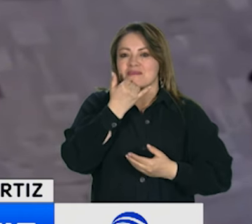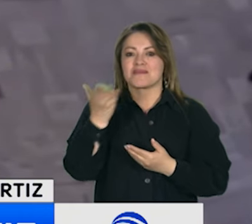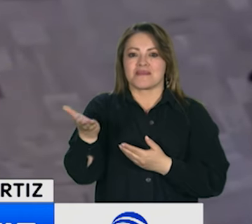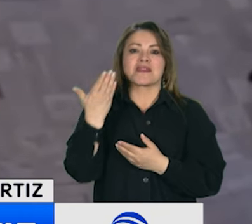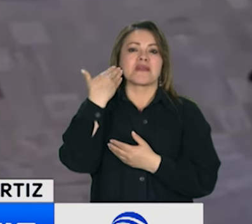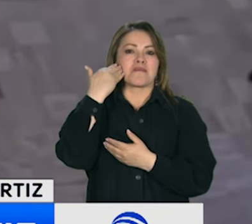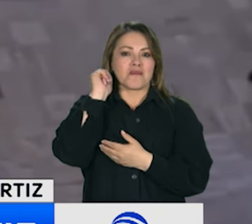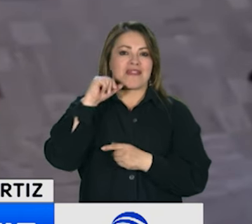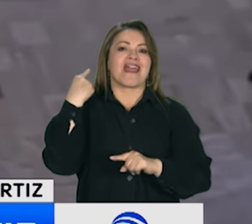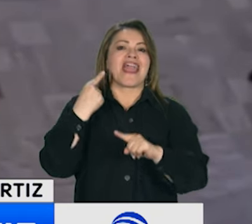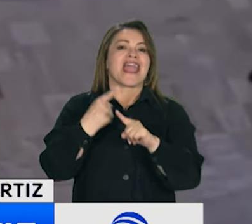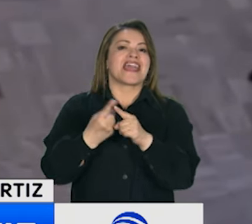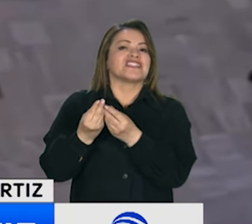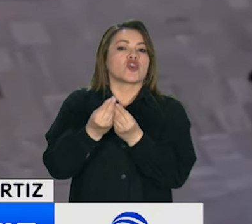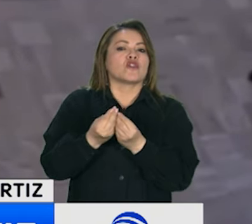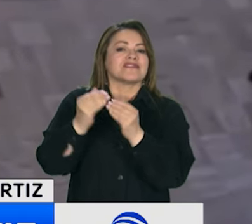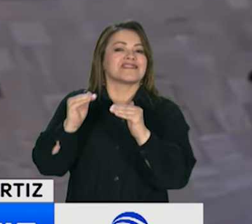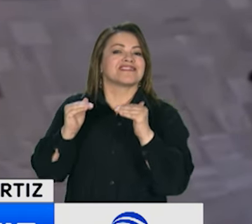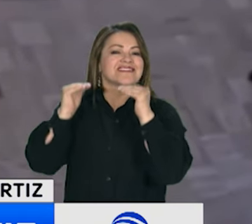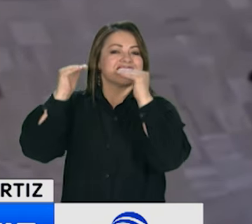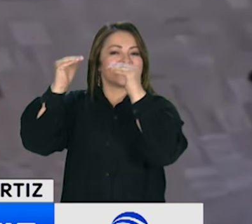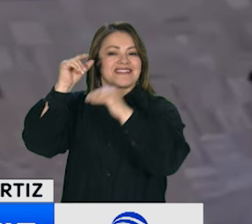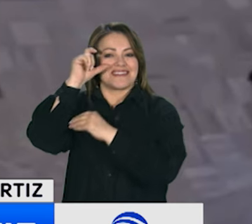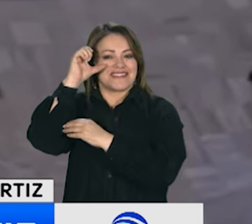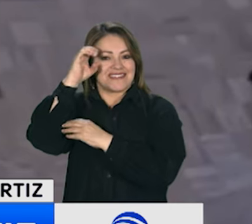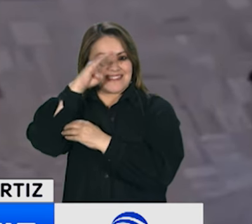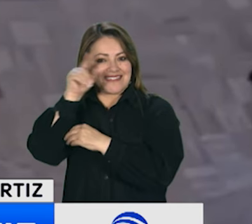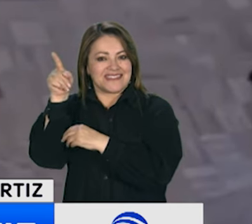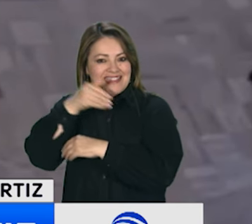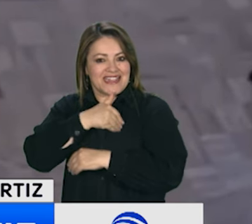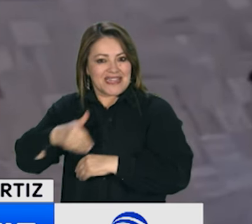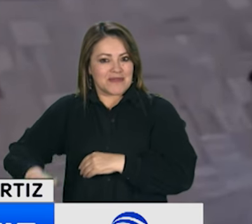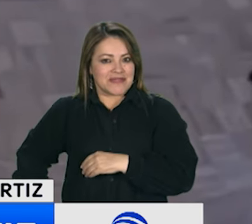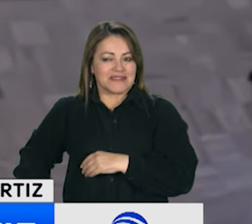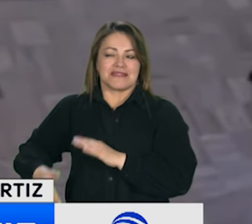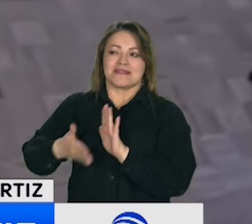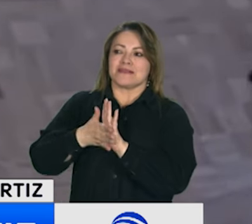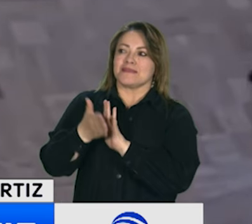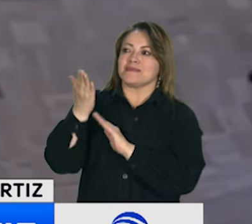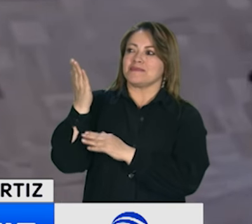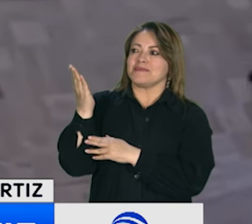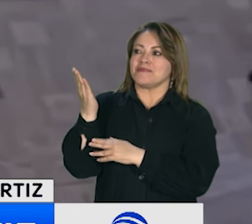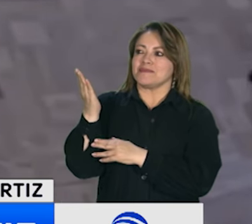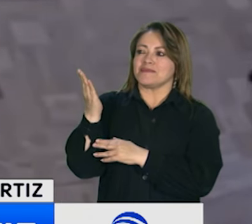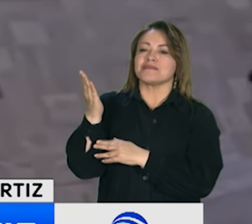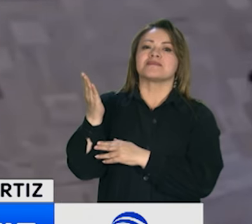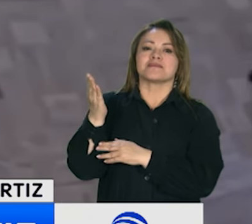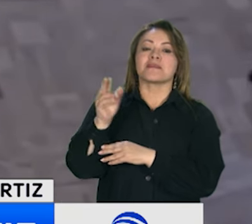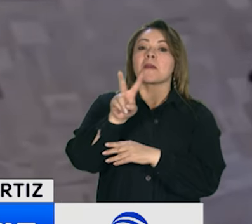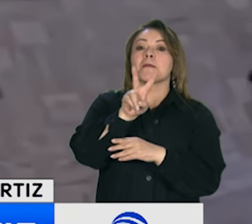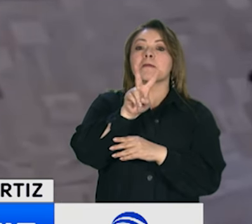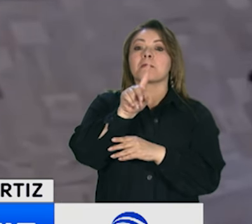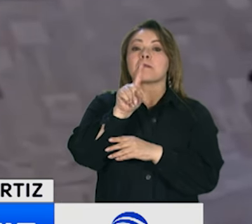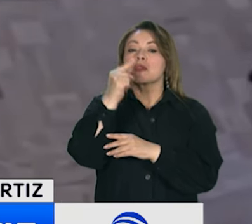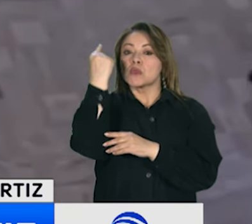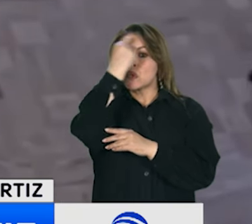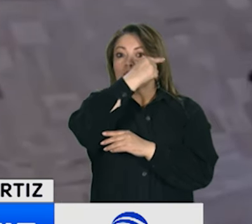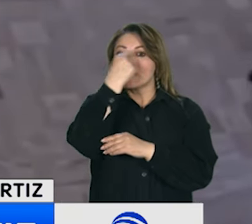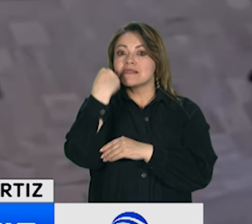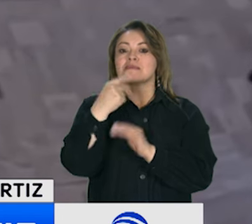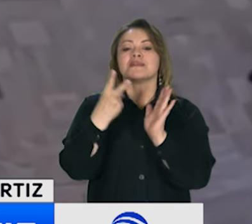contra la ex consejera presidencial para las regiones, Sandra Ortiz. Según el ente acusador, el 21 de septiembre de